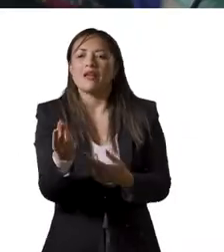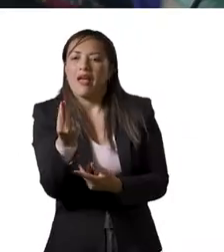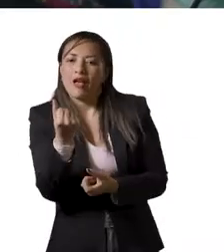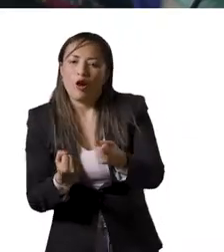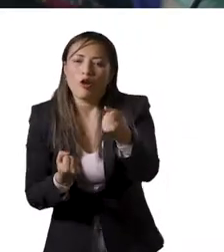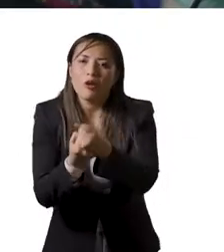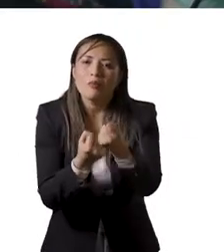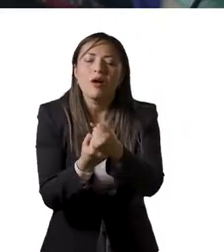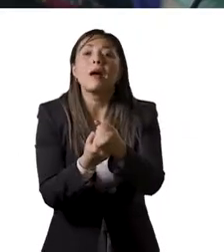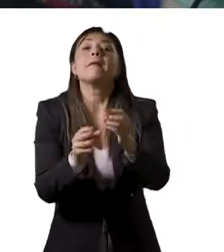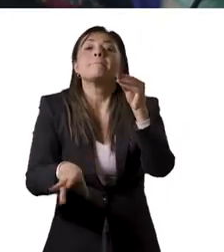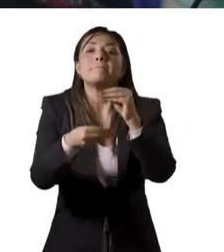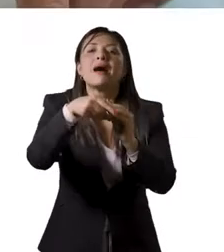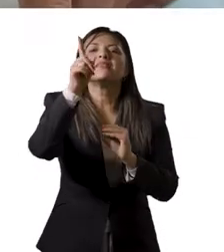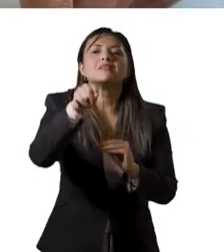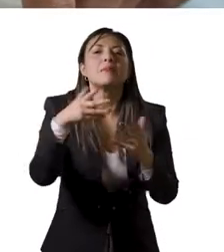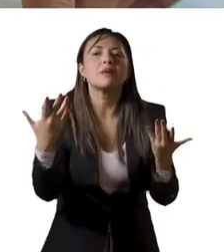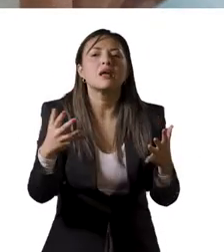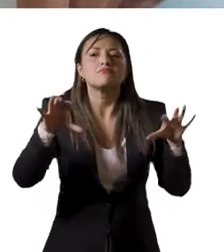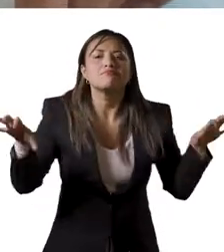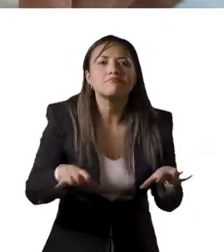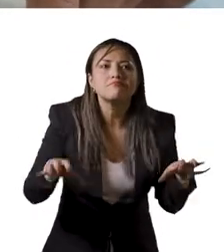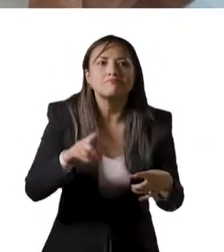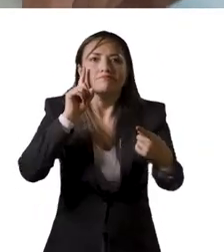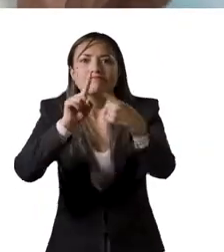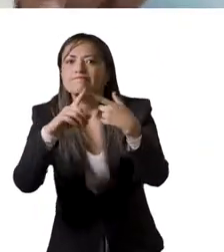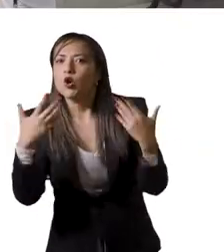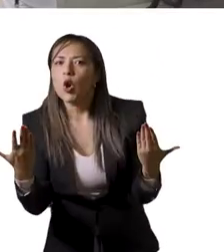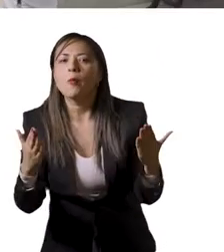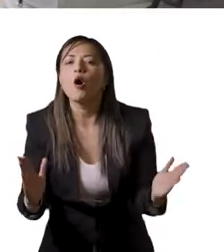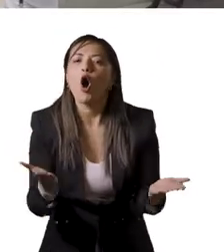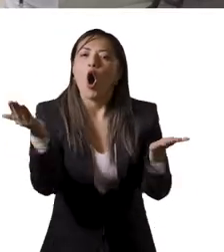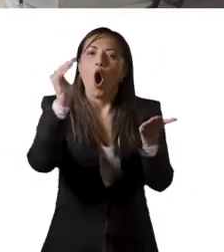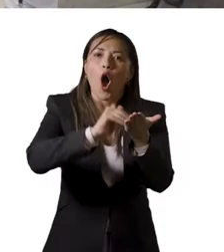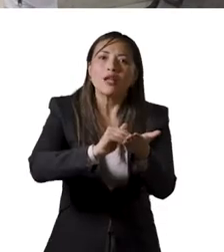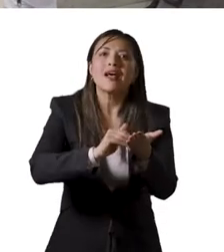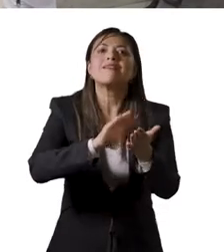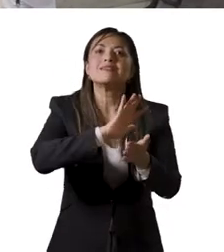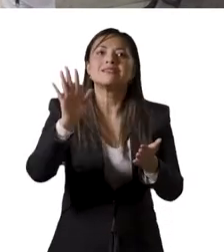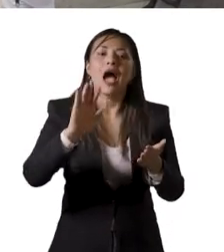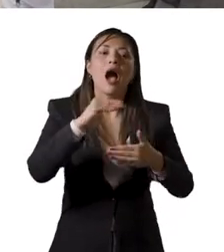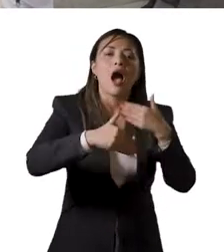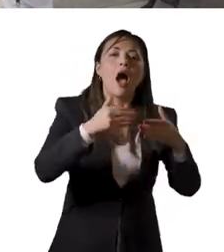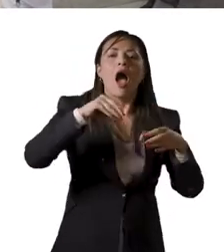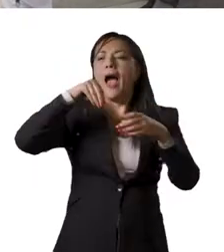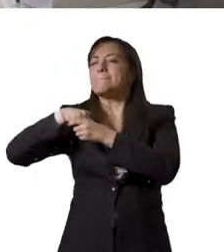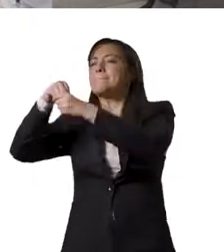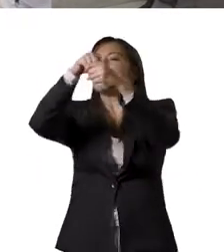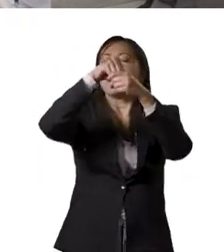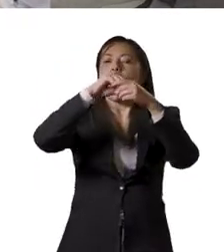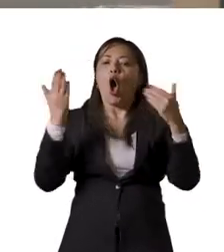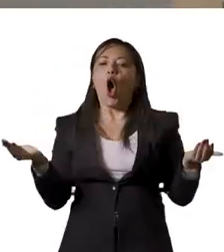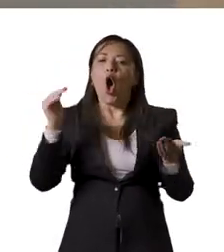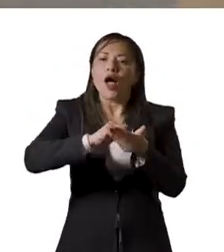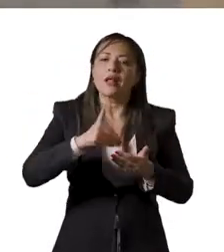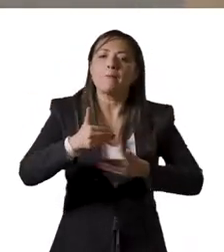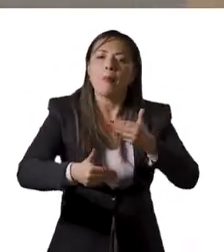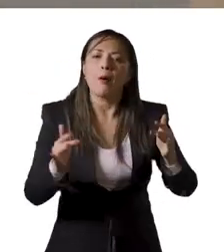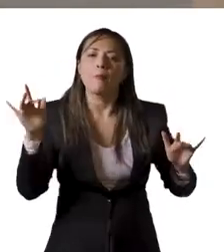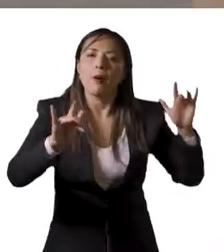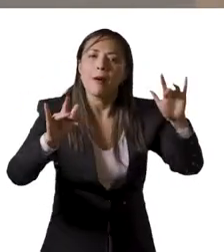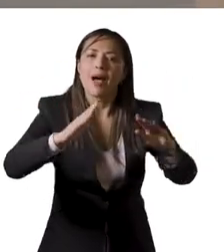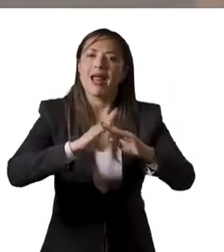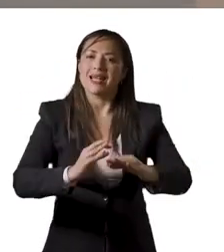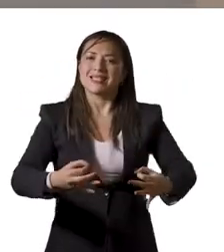transporte y económicos. También ha realizado acciones para favorecer el retorno a las actividades presenciales en